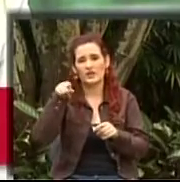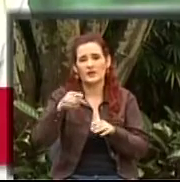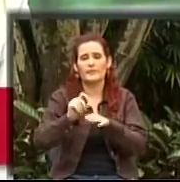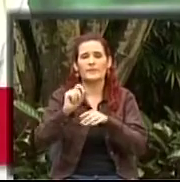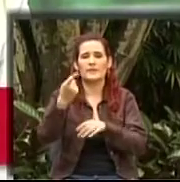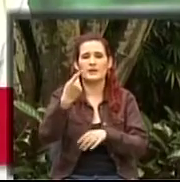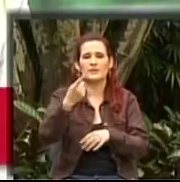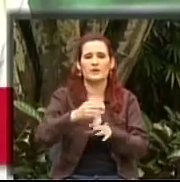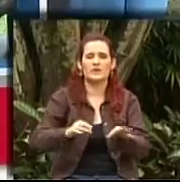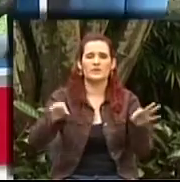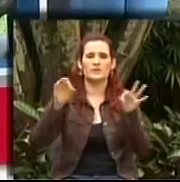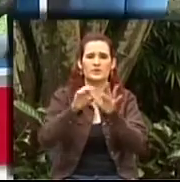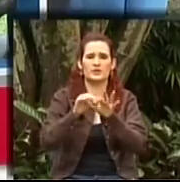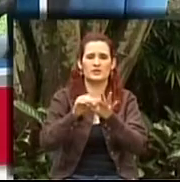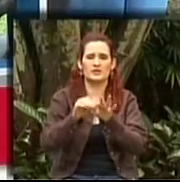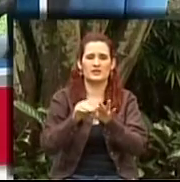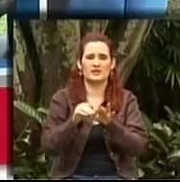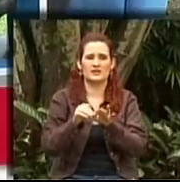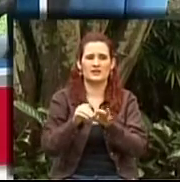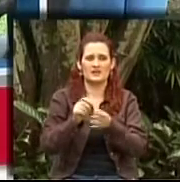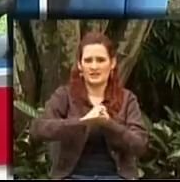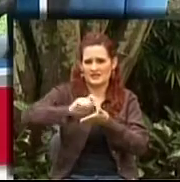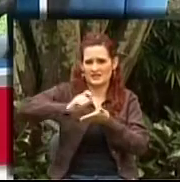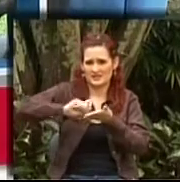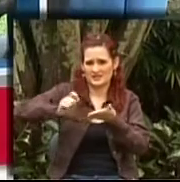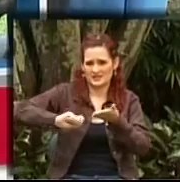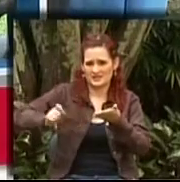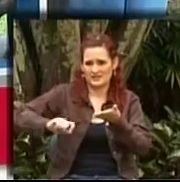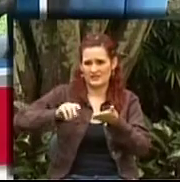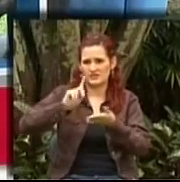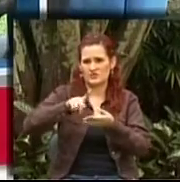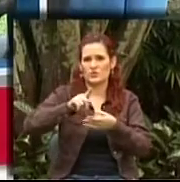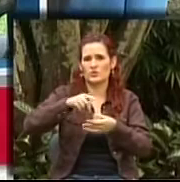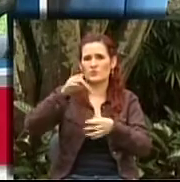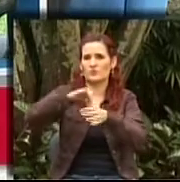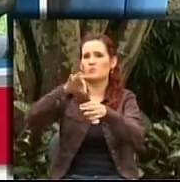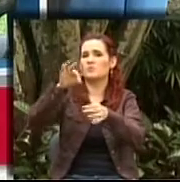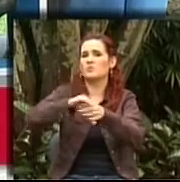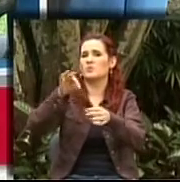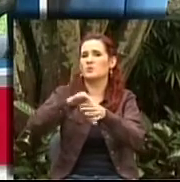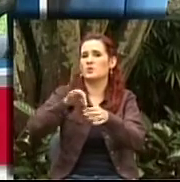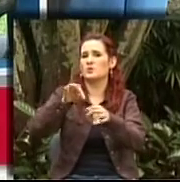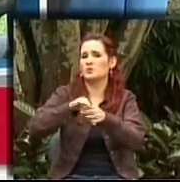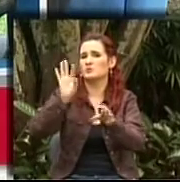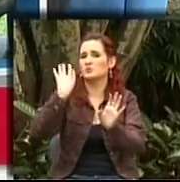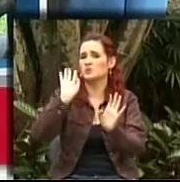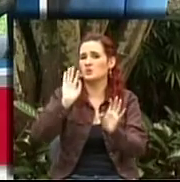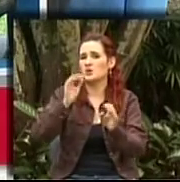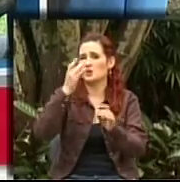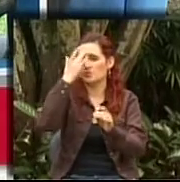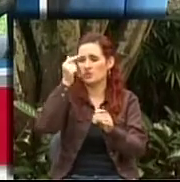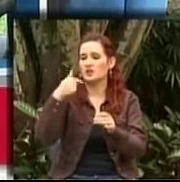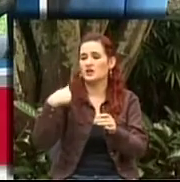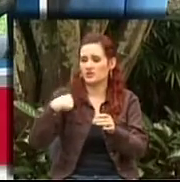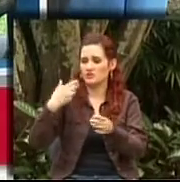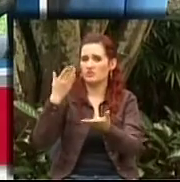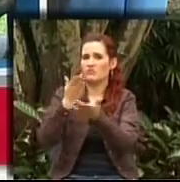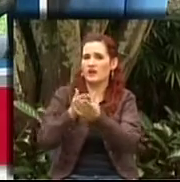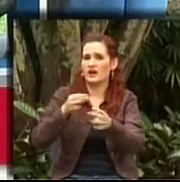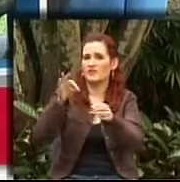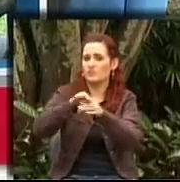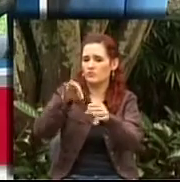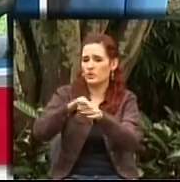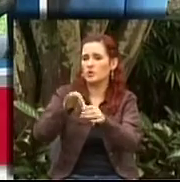una mesa electoral debe ser, porque aquí no lo llaman a él, sino cuando va a haber votación